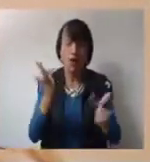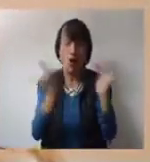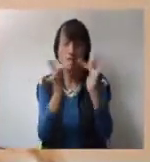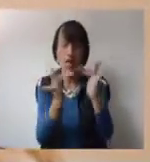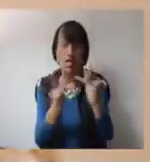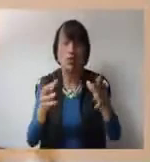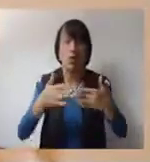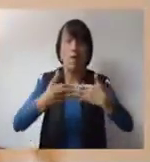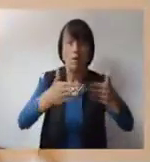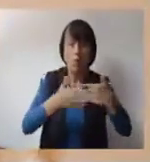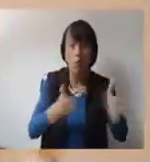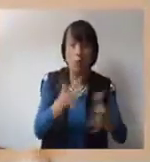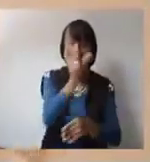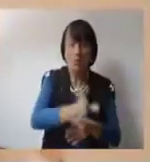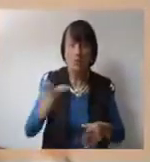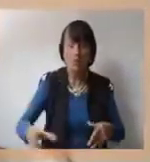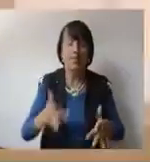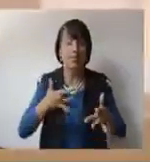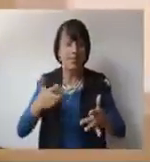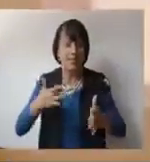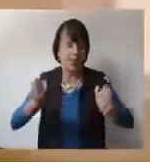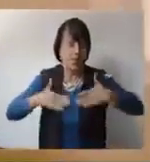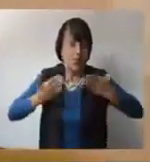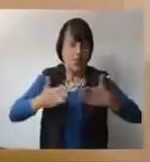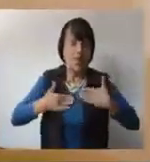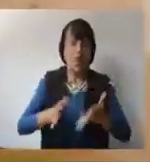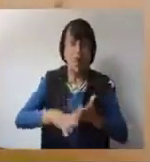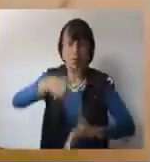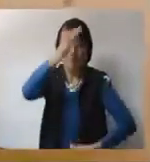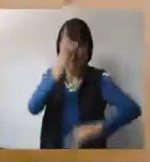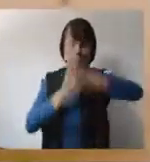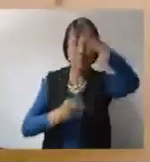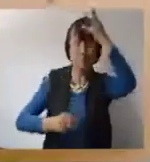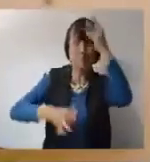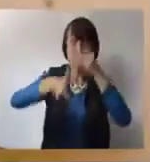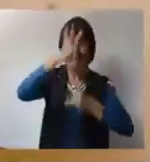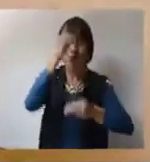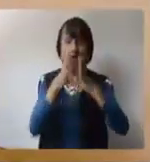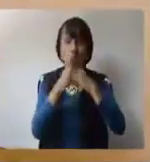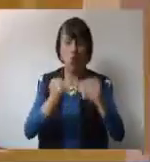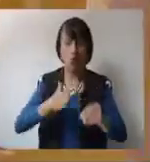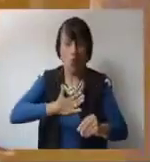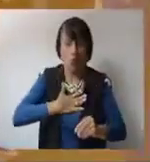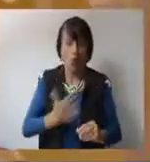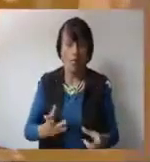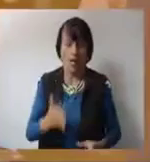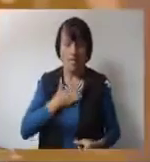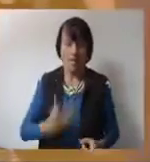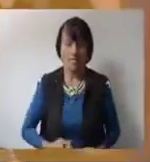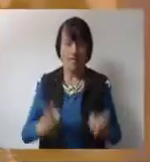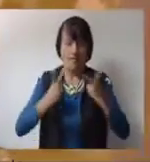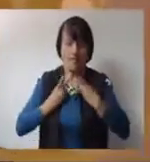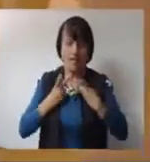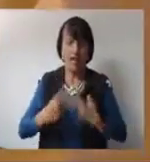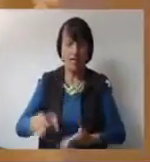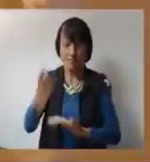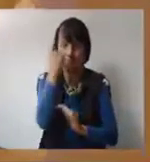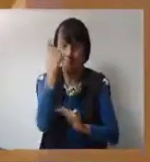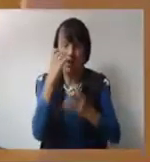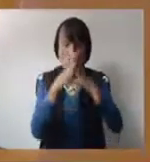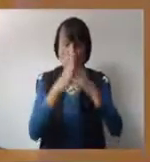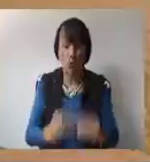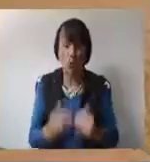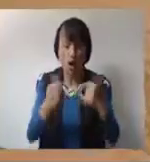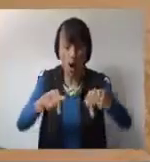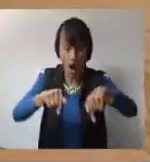que siempre tenemos que estar en contacto con el público. Me siento gratamente nutrida con conocimientos que quizás en mi vida los he